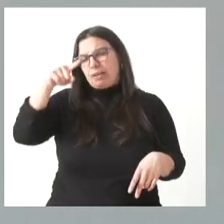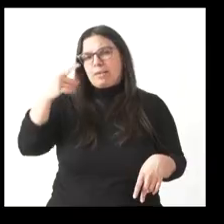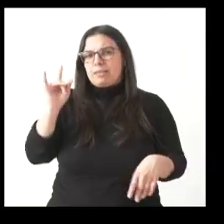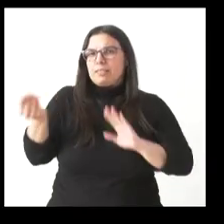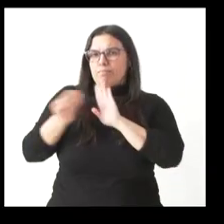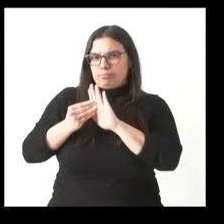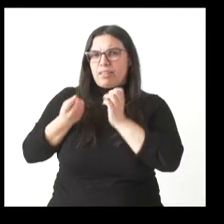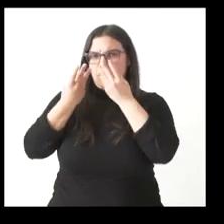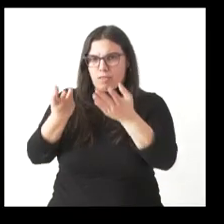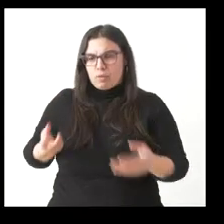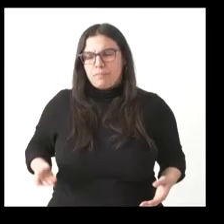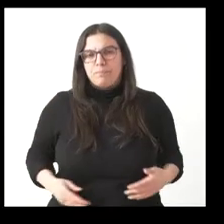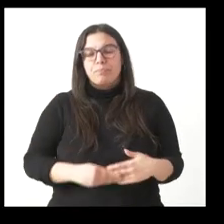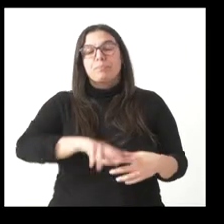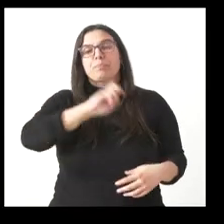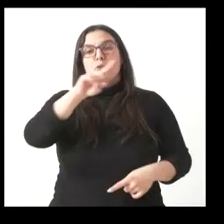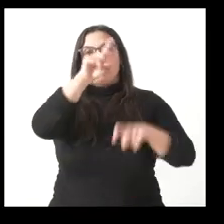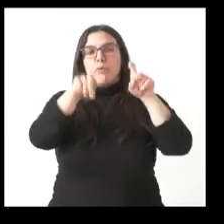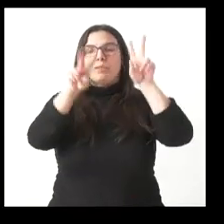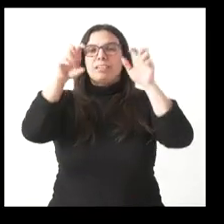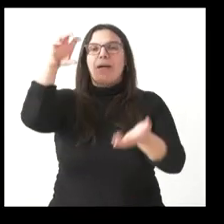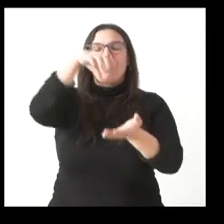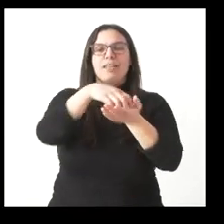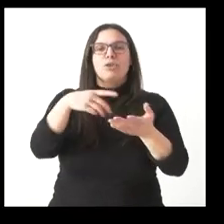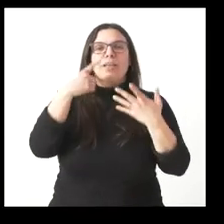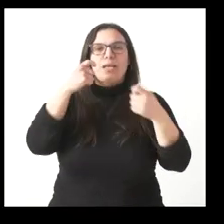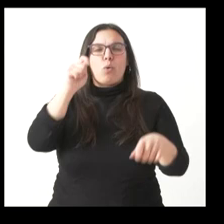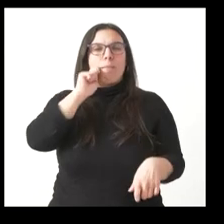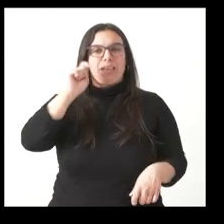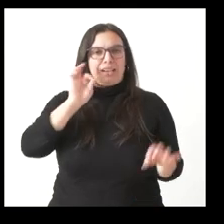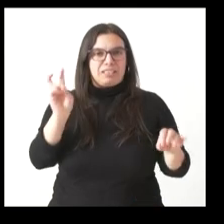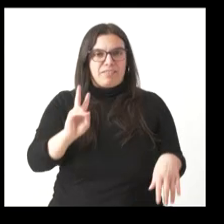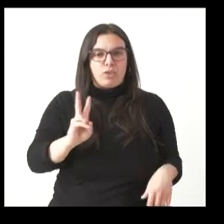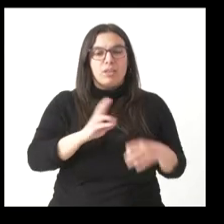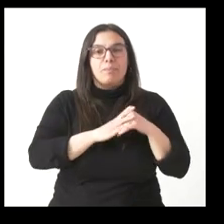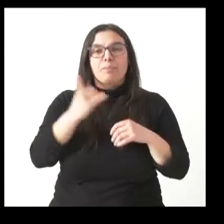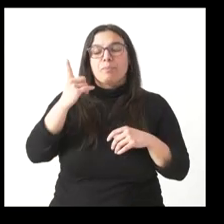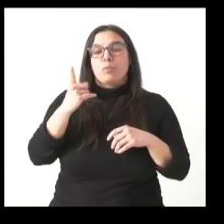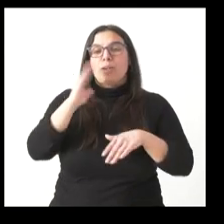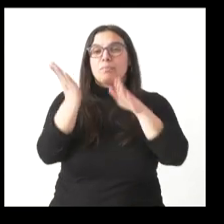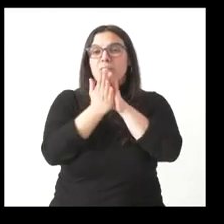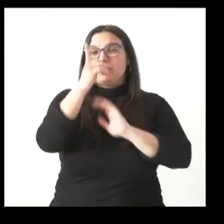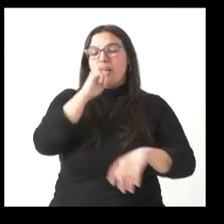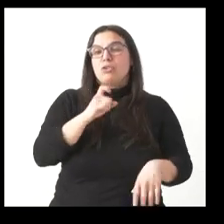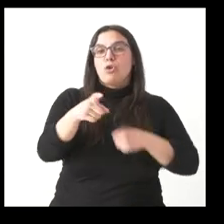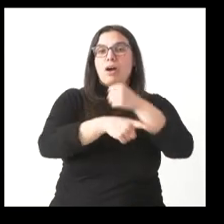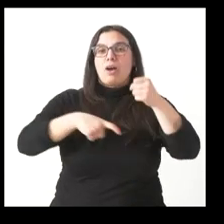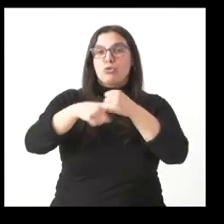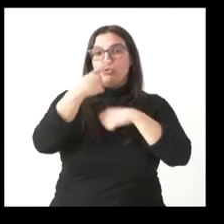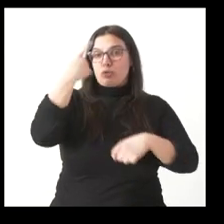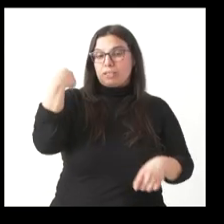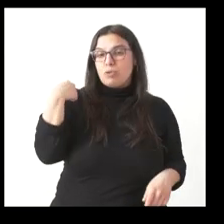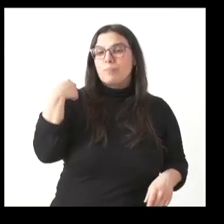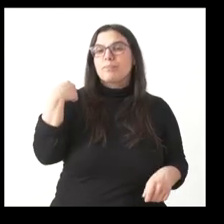Sí, otra pregunta relacionada con el Centro de Salud de la Magdalena. Un expediente de finales de agosto del año pasado